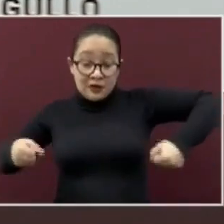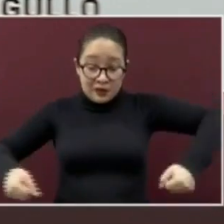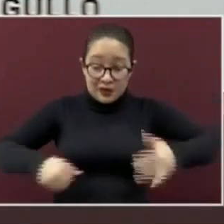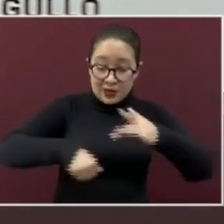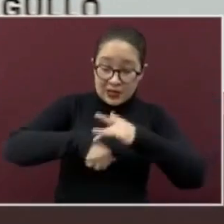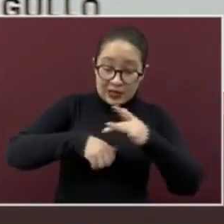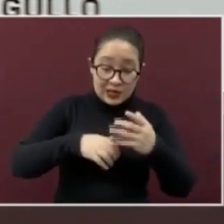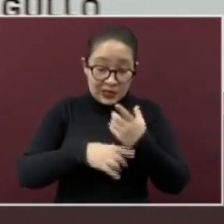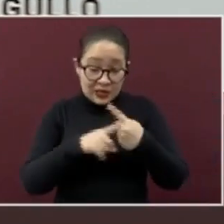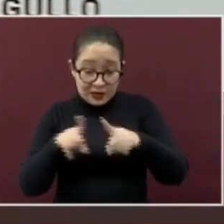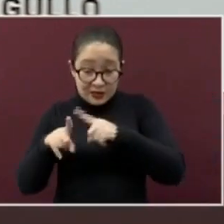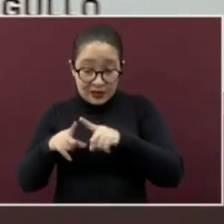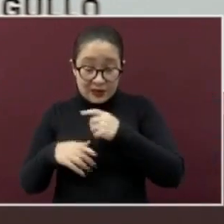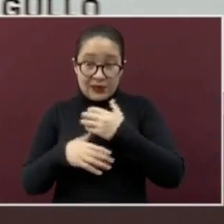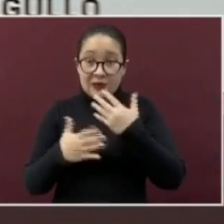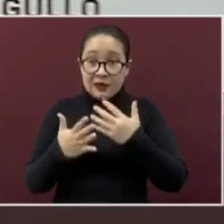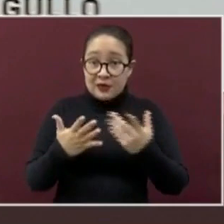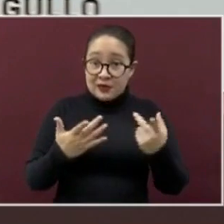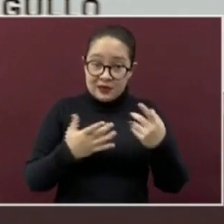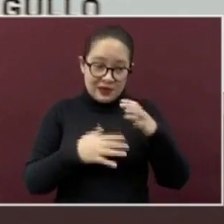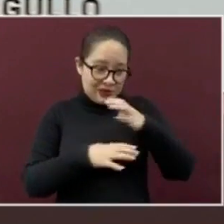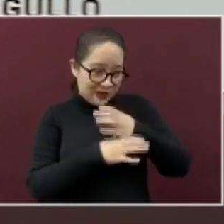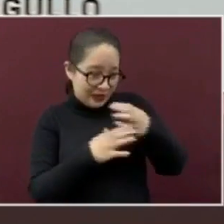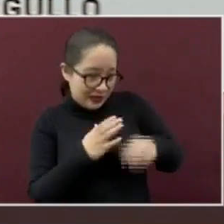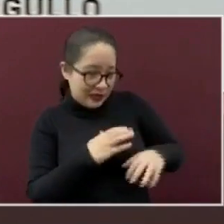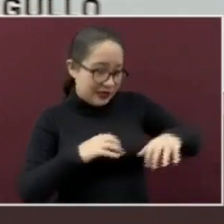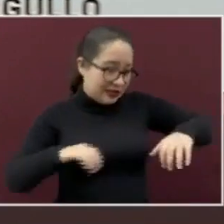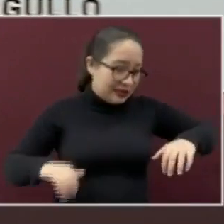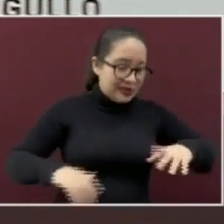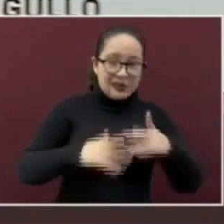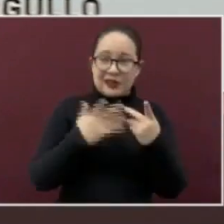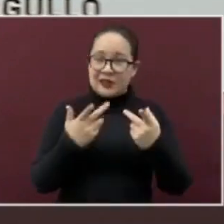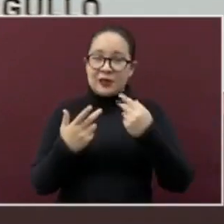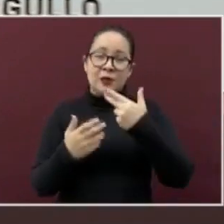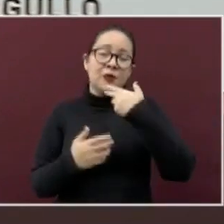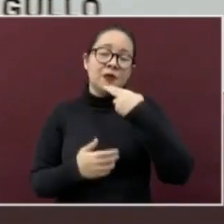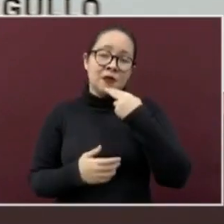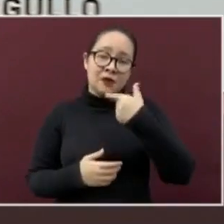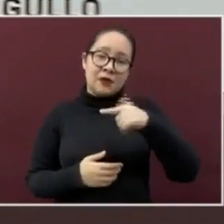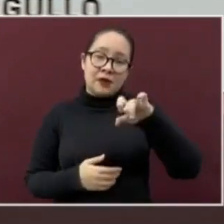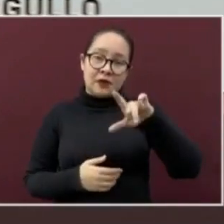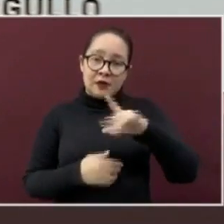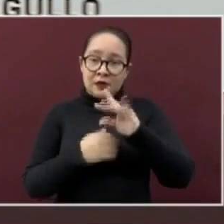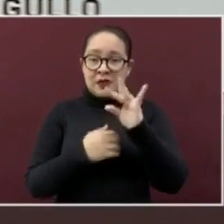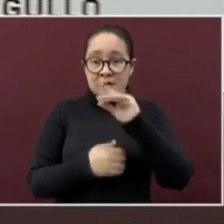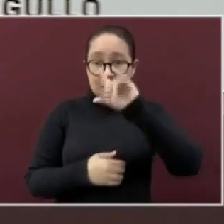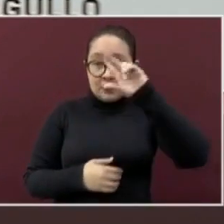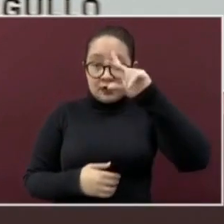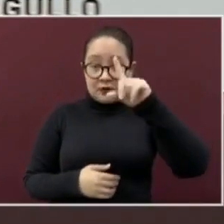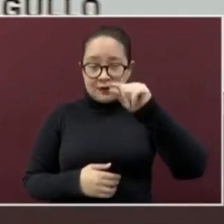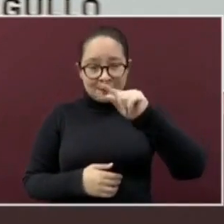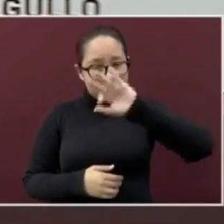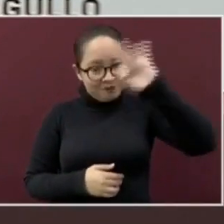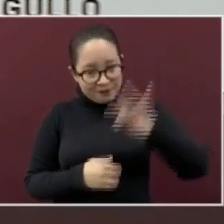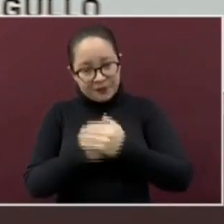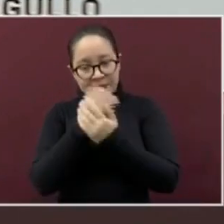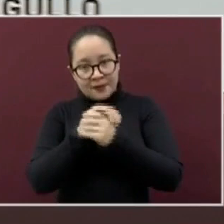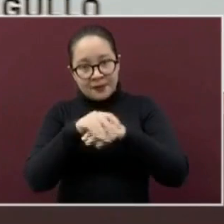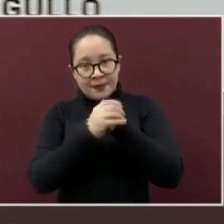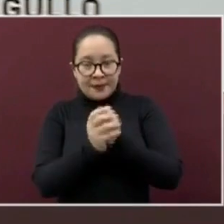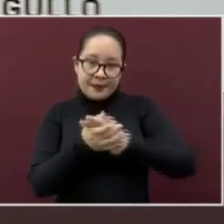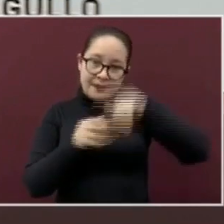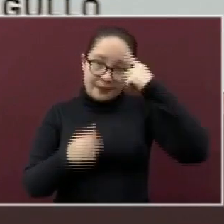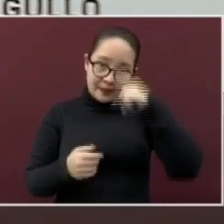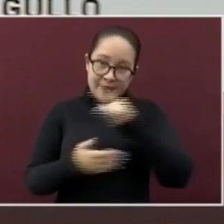del autobús o de la combi, utilizar gel antibacterial para limpiar las manos.